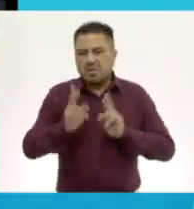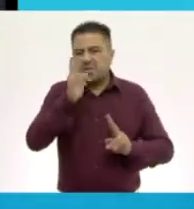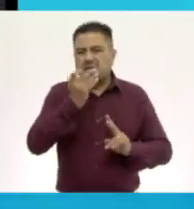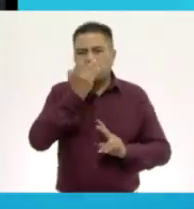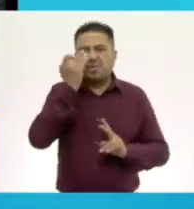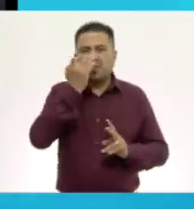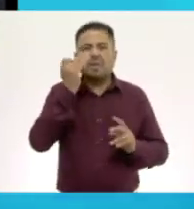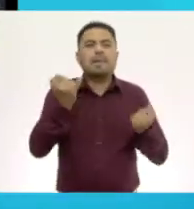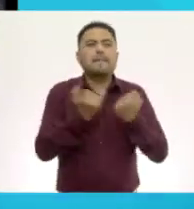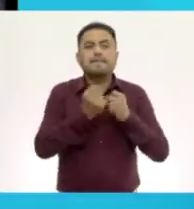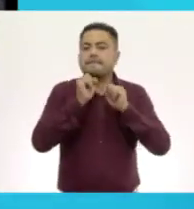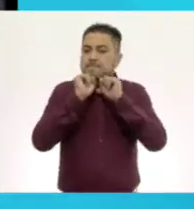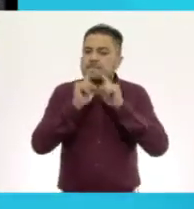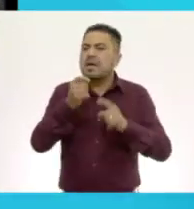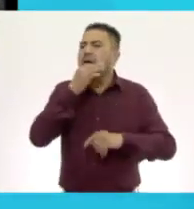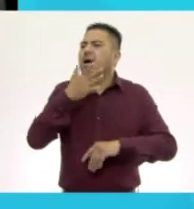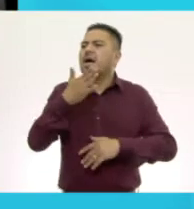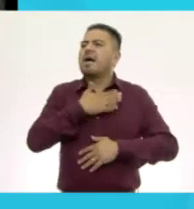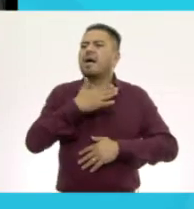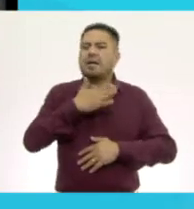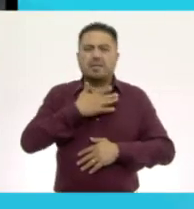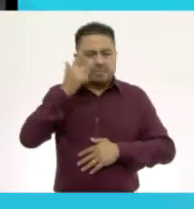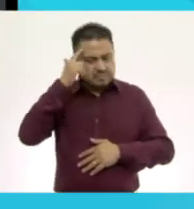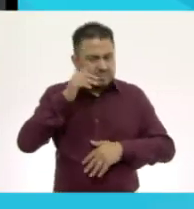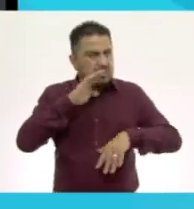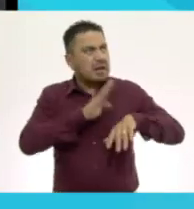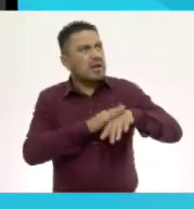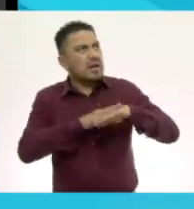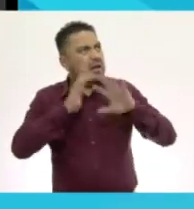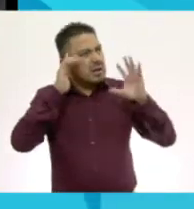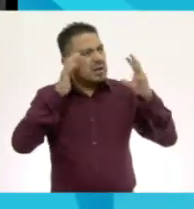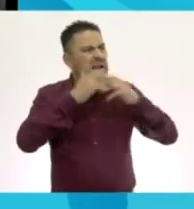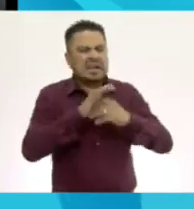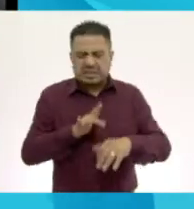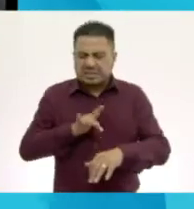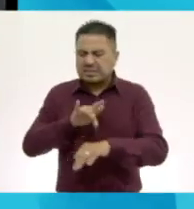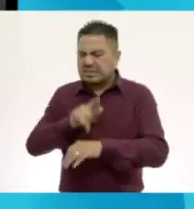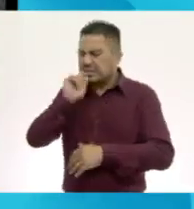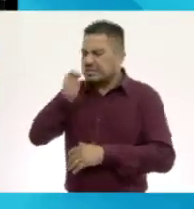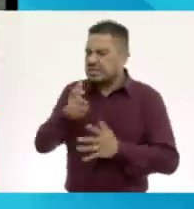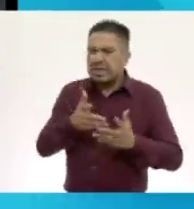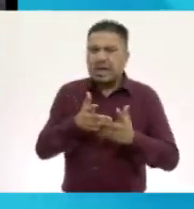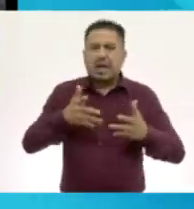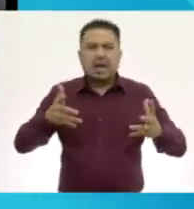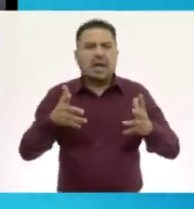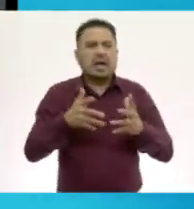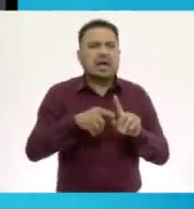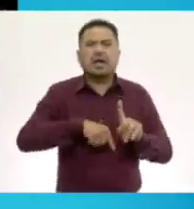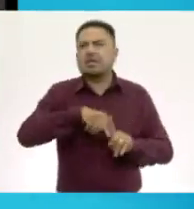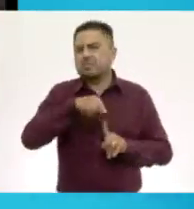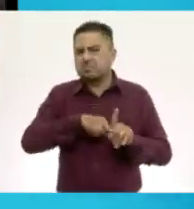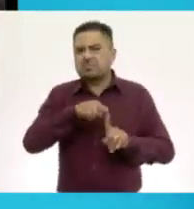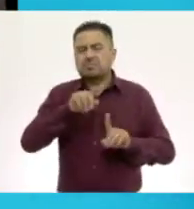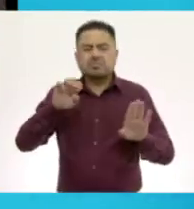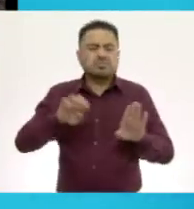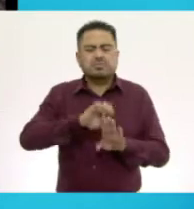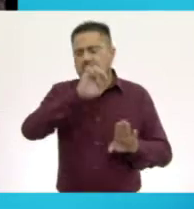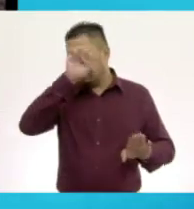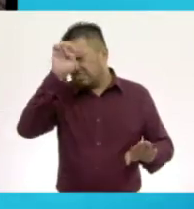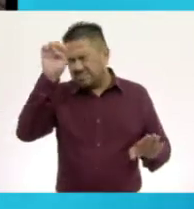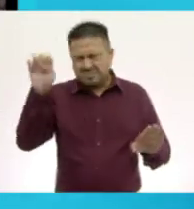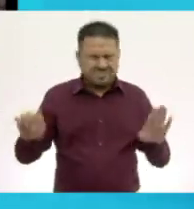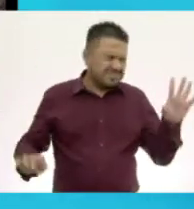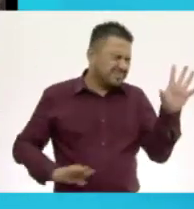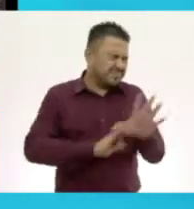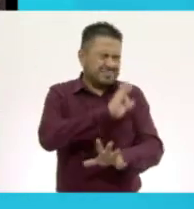De igual forma le indica al cerebro qué estamos tocando, su tamaño o su temperatura. Por ejemplo, si